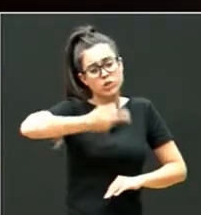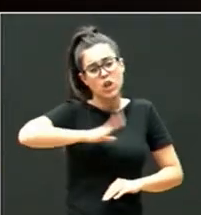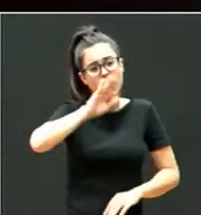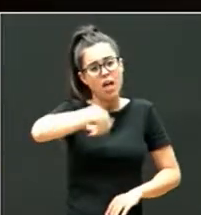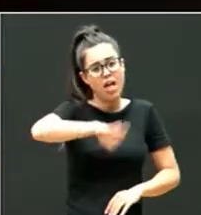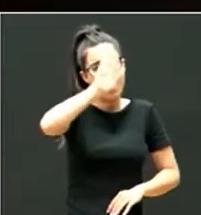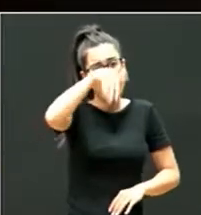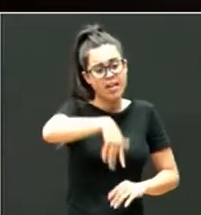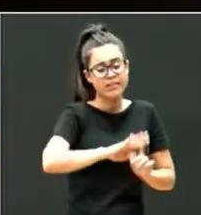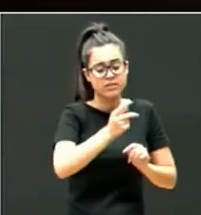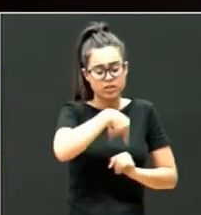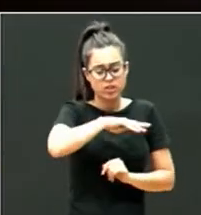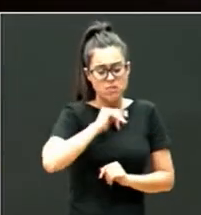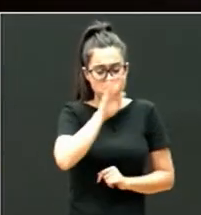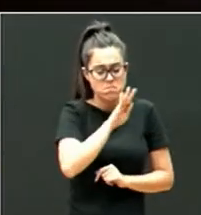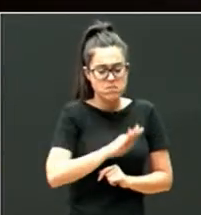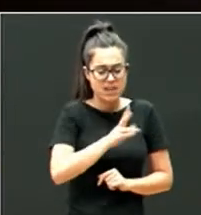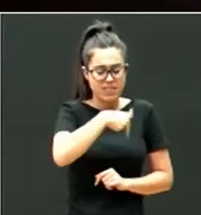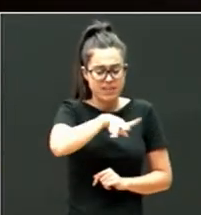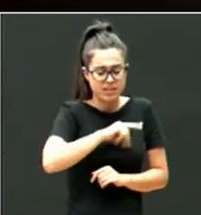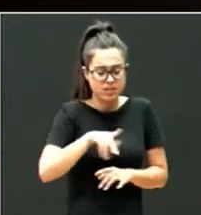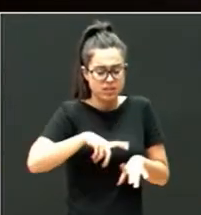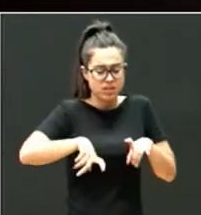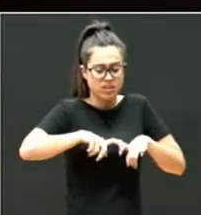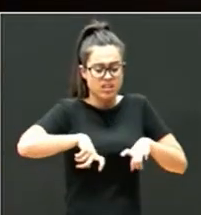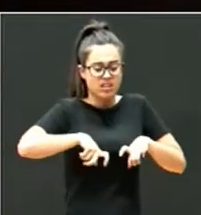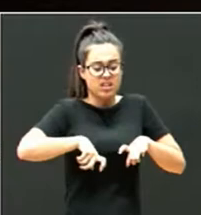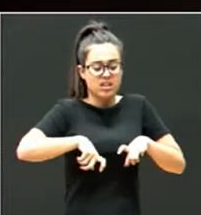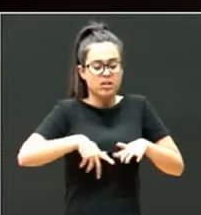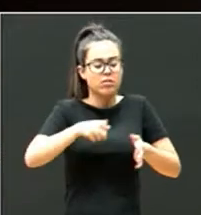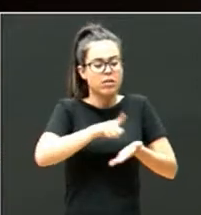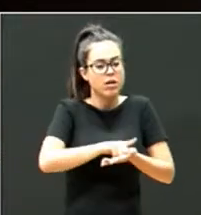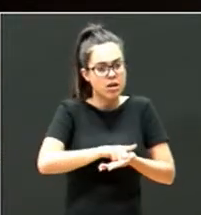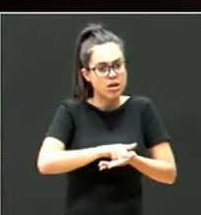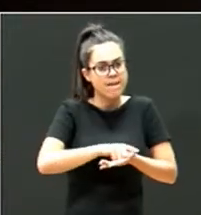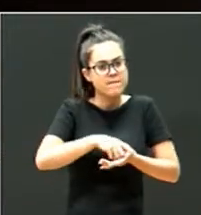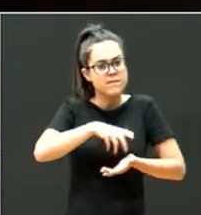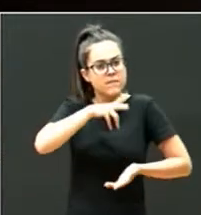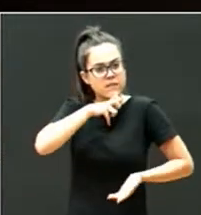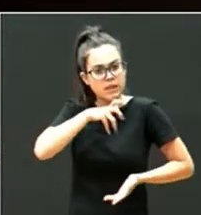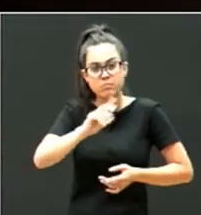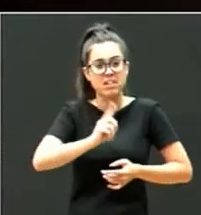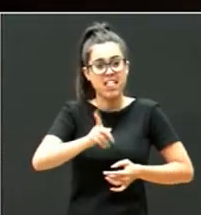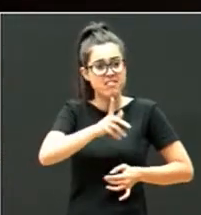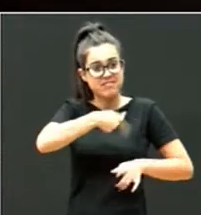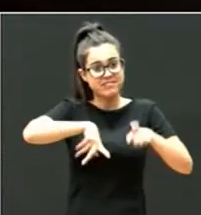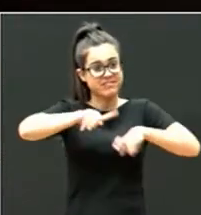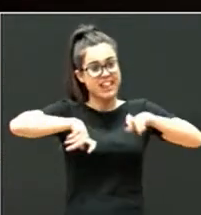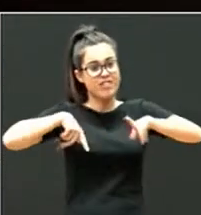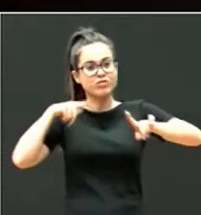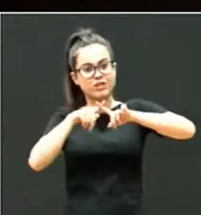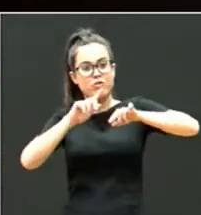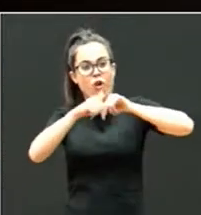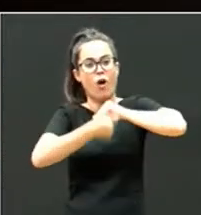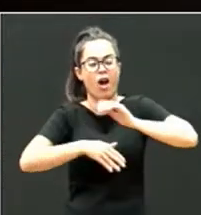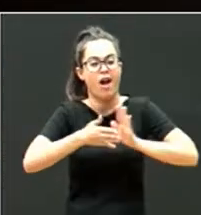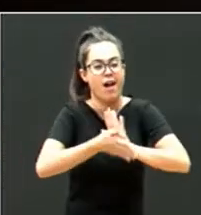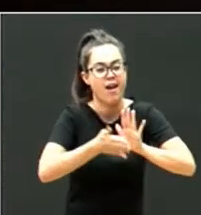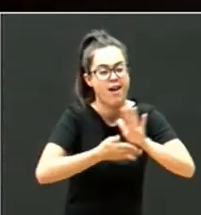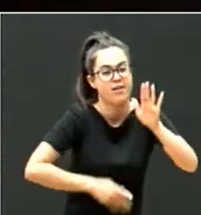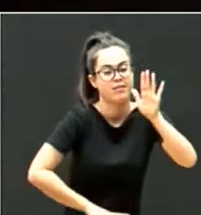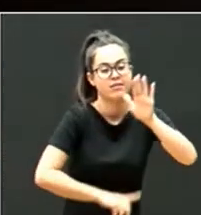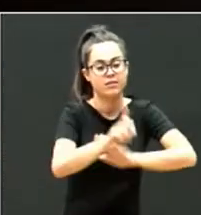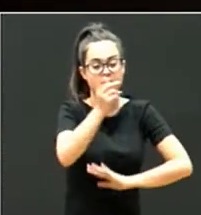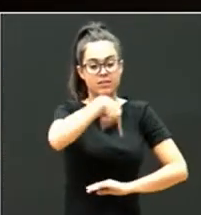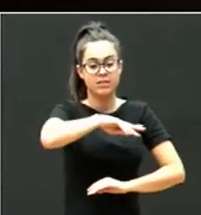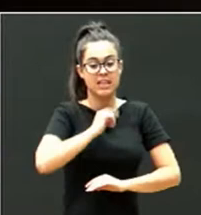estamos en un punto cuando volvemos atrás, y volvemos atrás para tomar impulso, y eso es muy importante. Mi hijo del mayor tiene seis años, es un